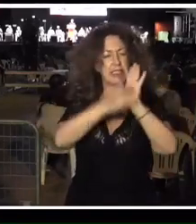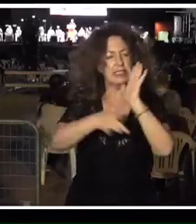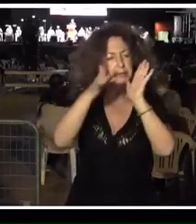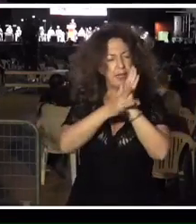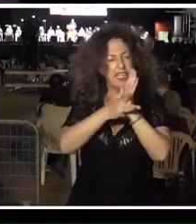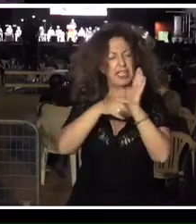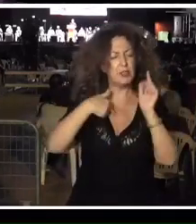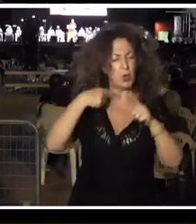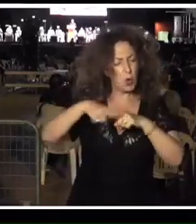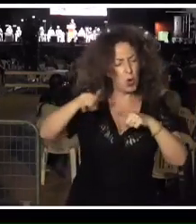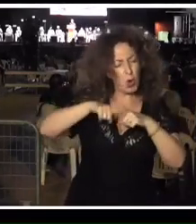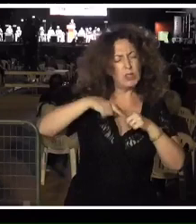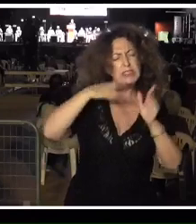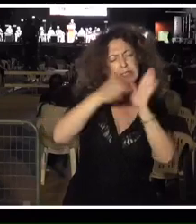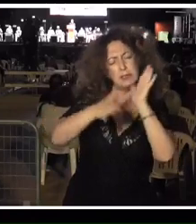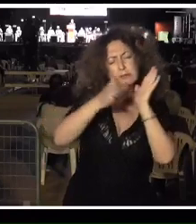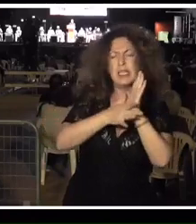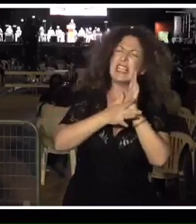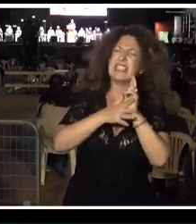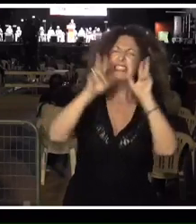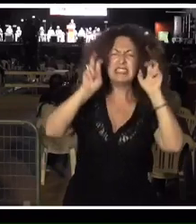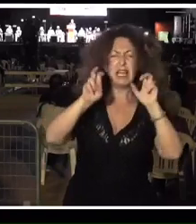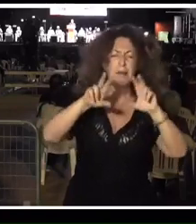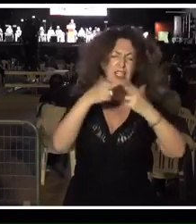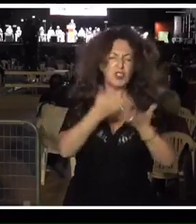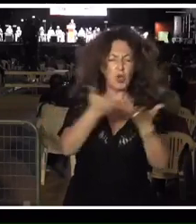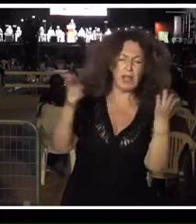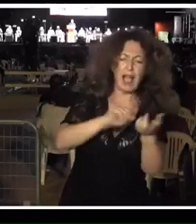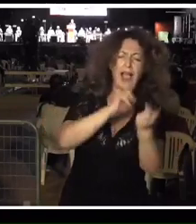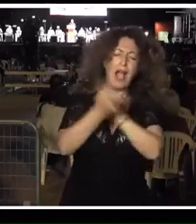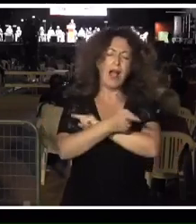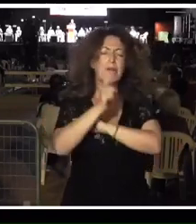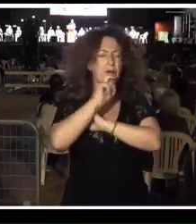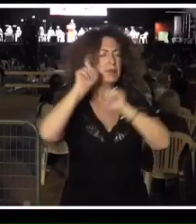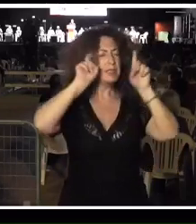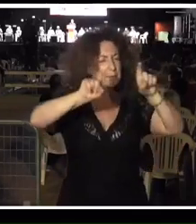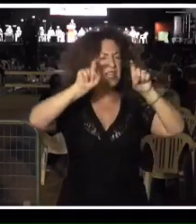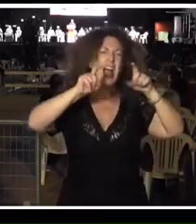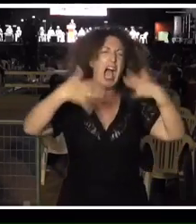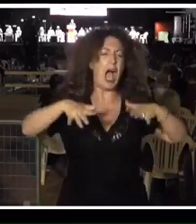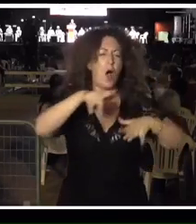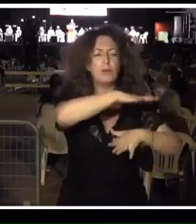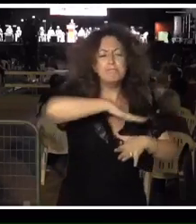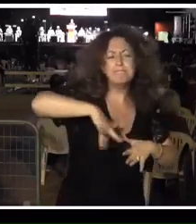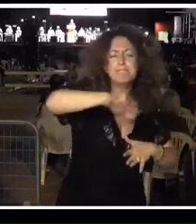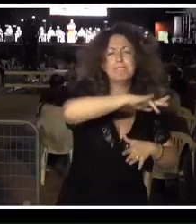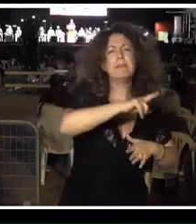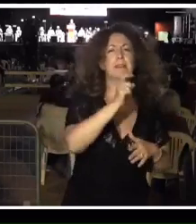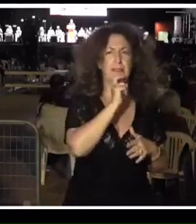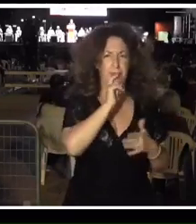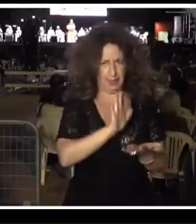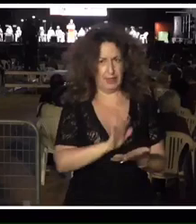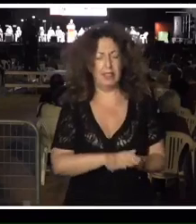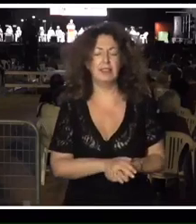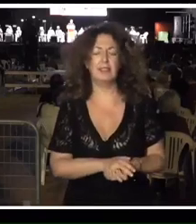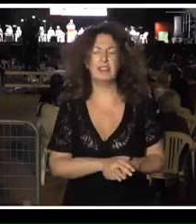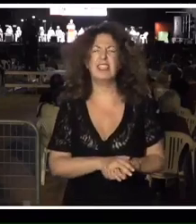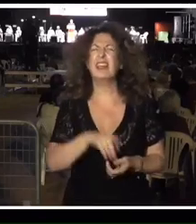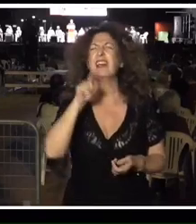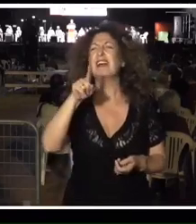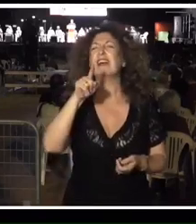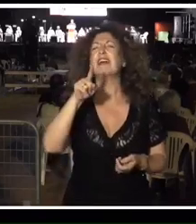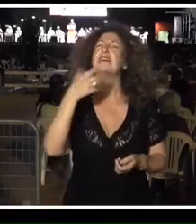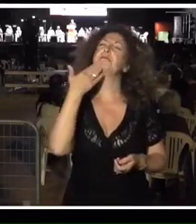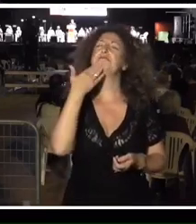intención de cambiar una sociedad en esas condiciones y en ese contexto tan difícil. Un contexto en el que, recordaréis, uno encendía la